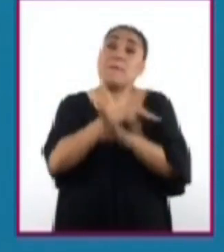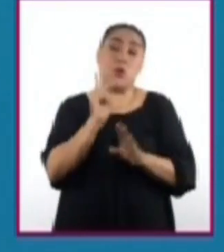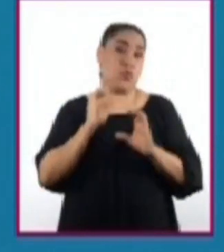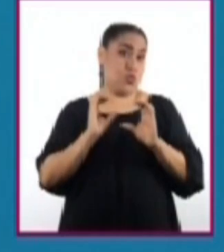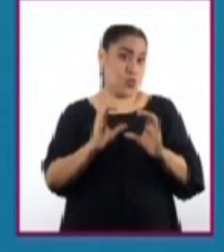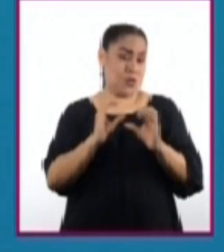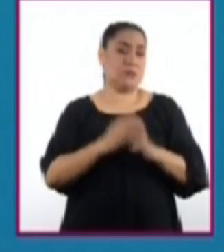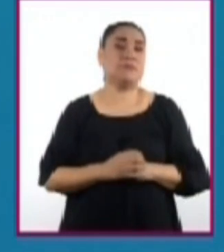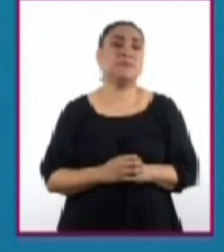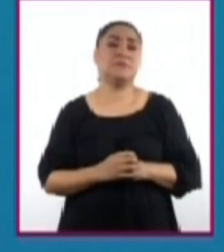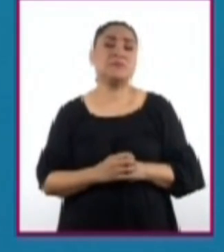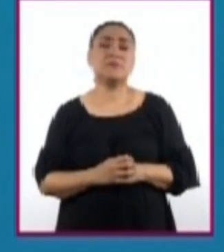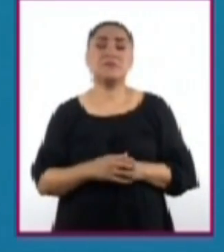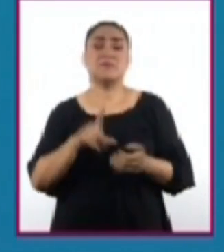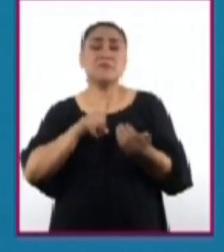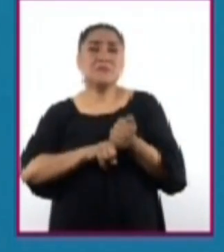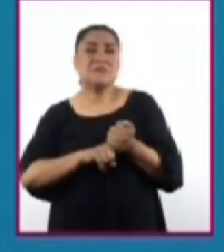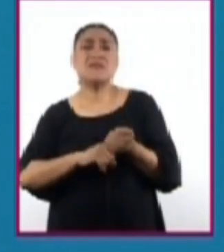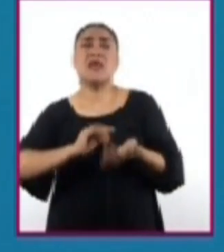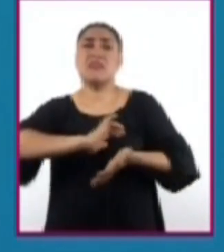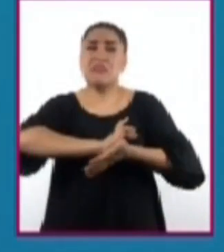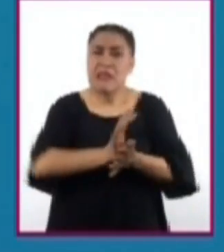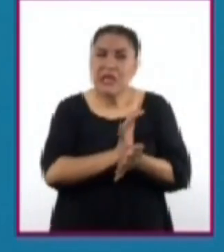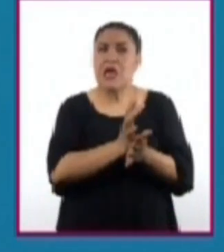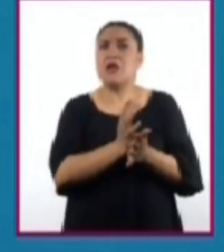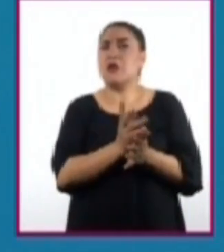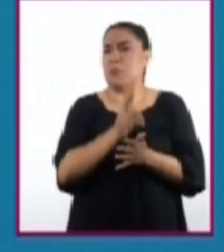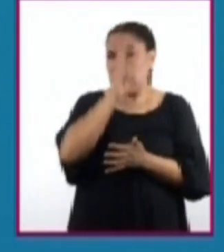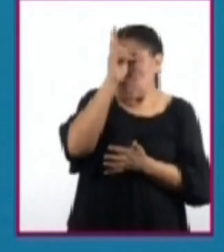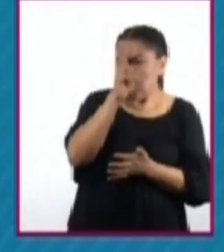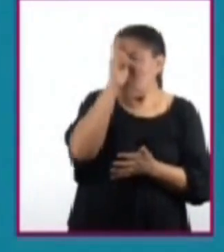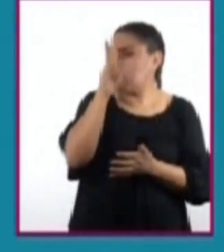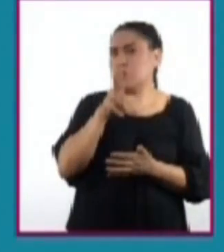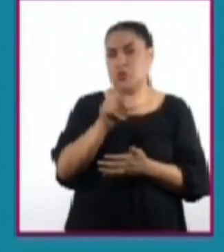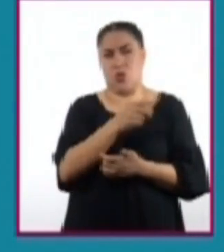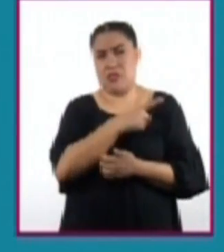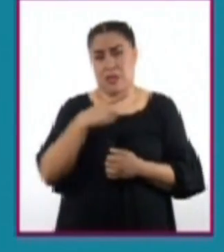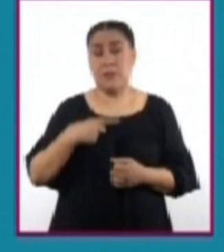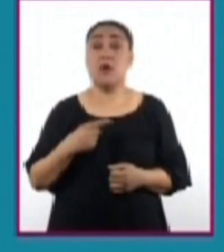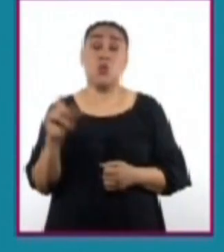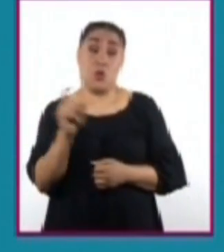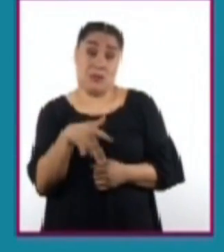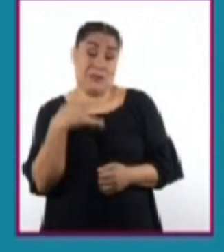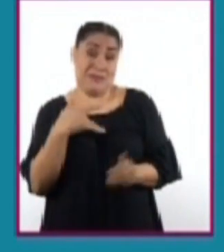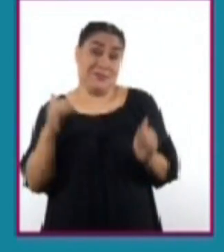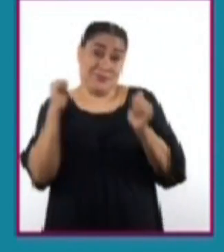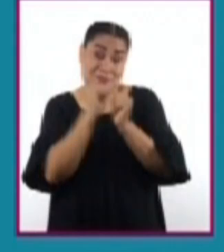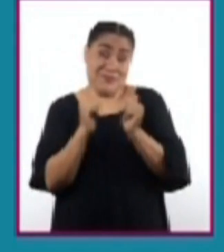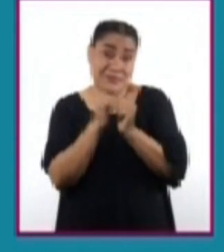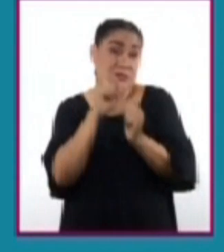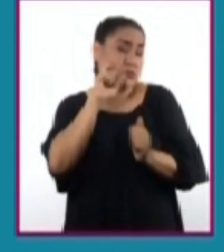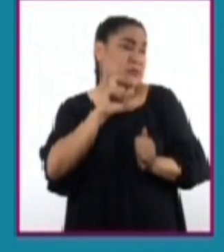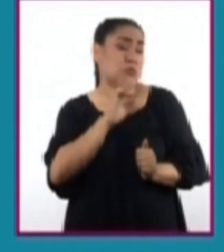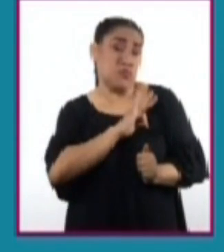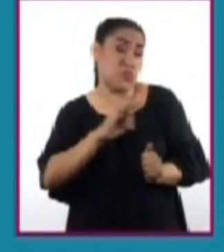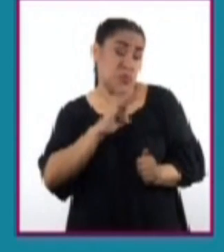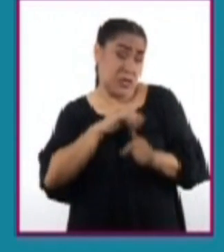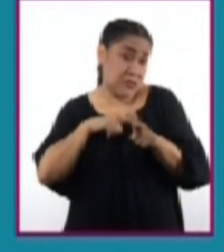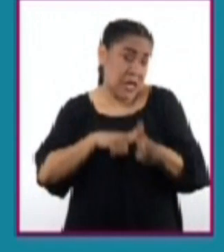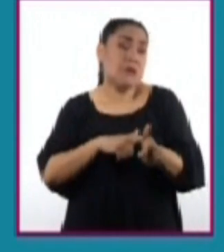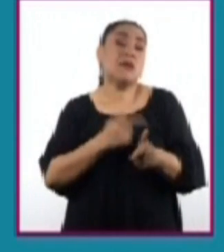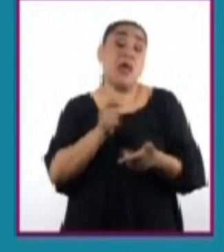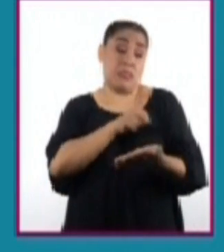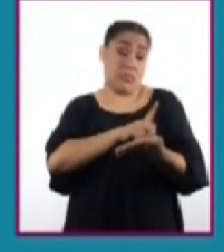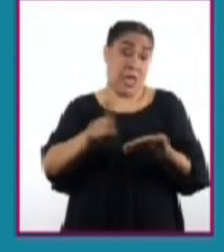libres de toda coacción, discriminación y violencia. Para que la salud sexual se logre y se mantenga, los